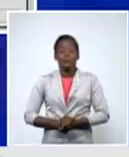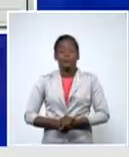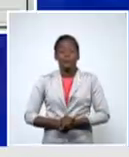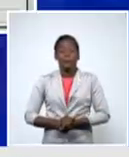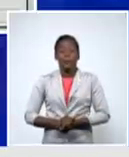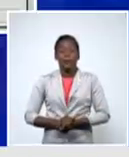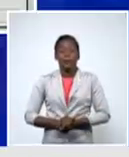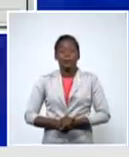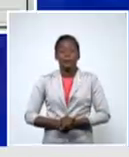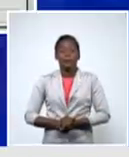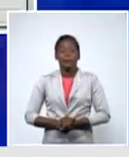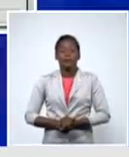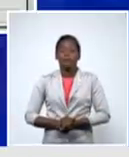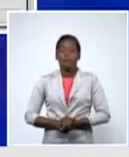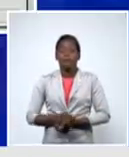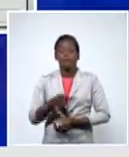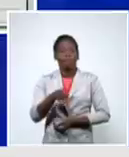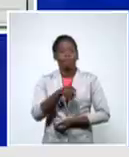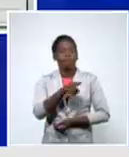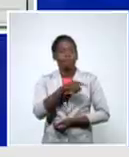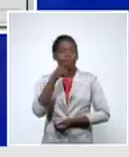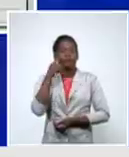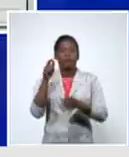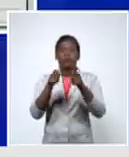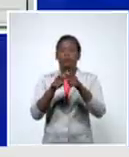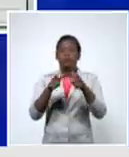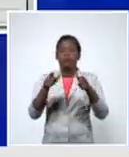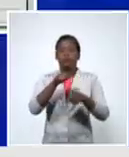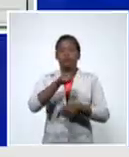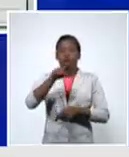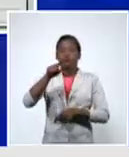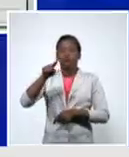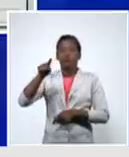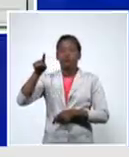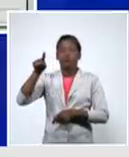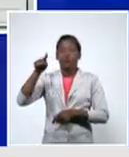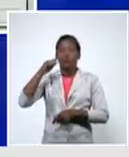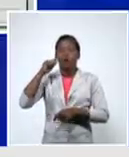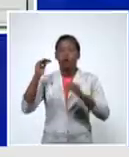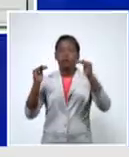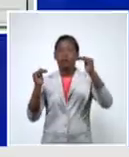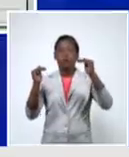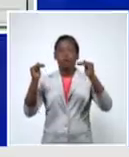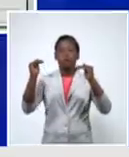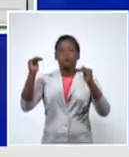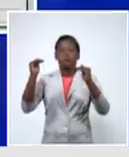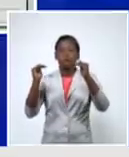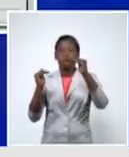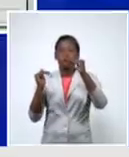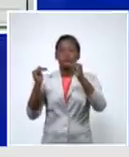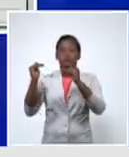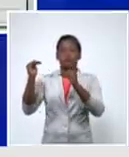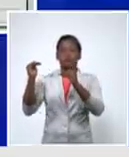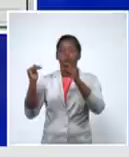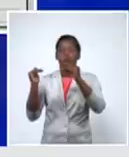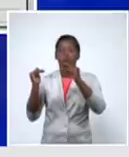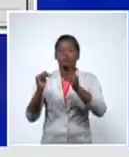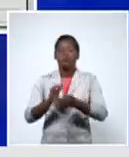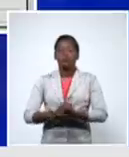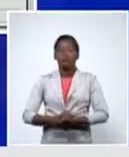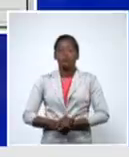realmente en los últimos días con una meseta que ni sube ni baja y perdón